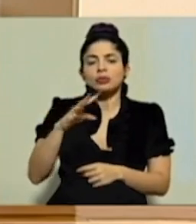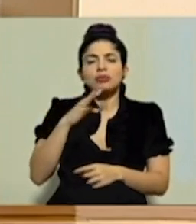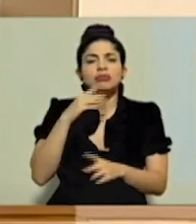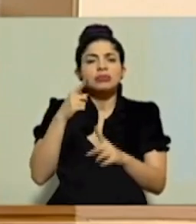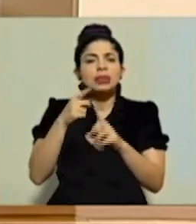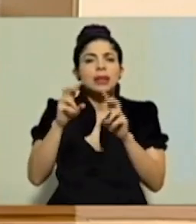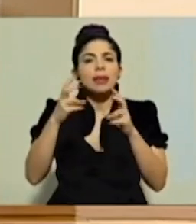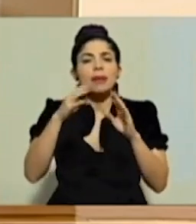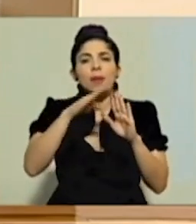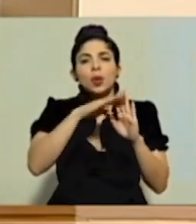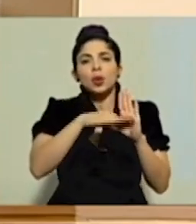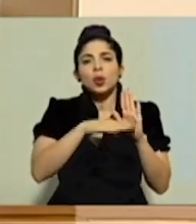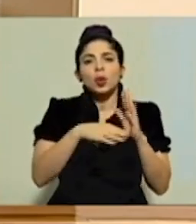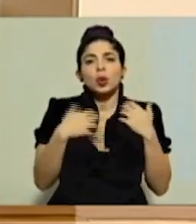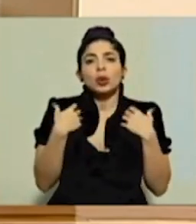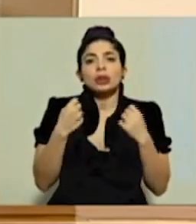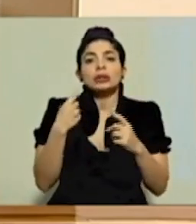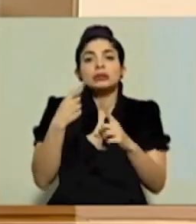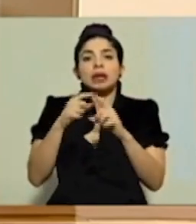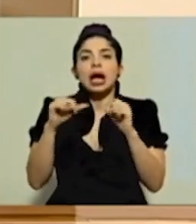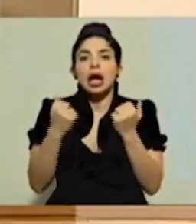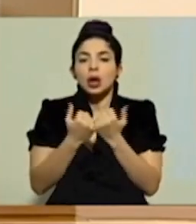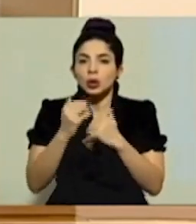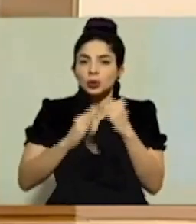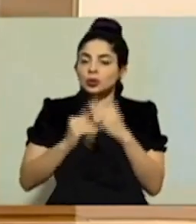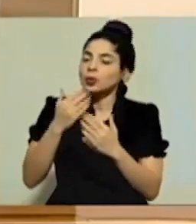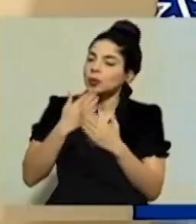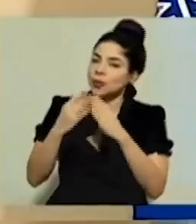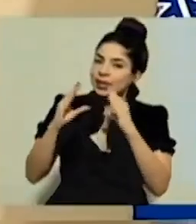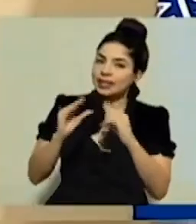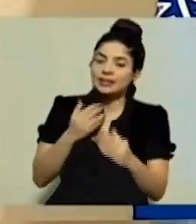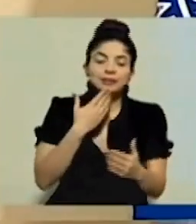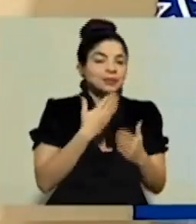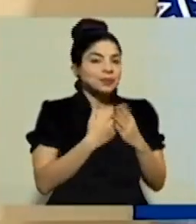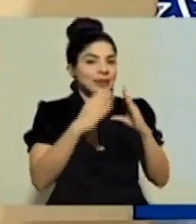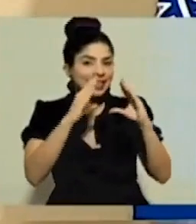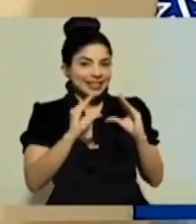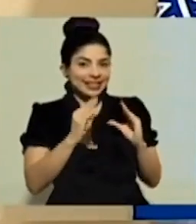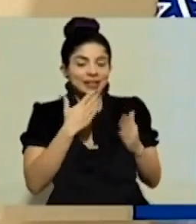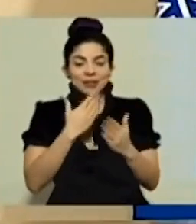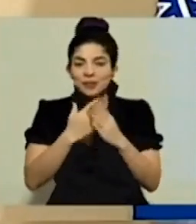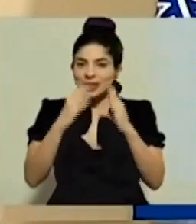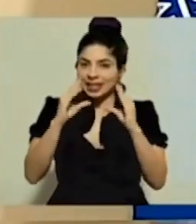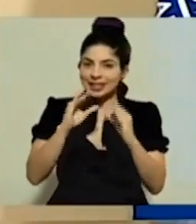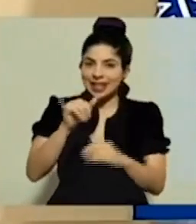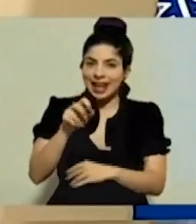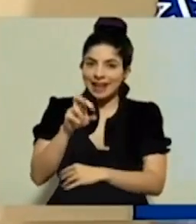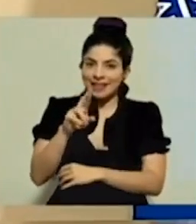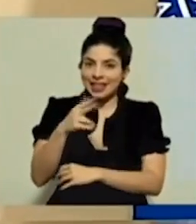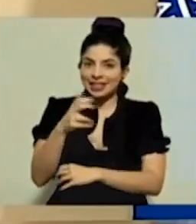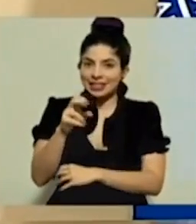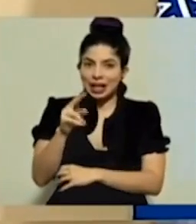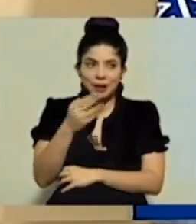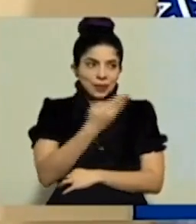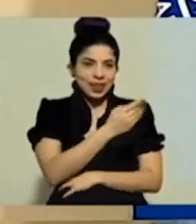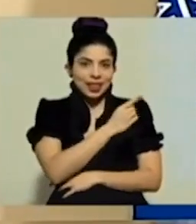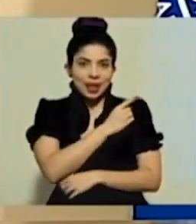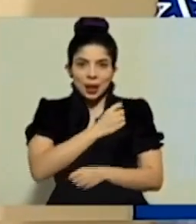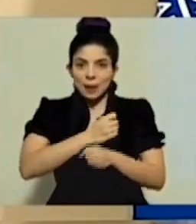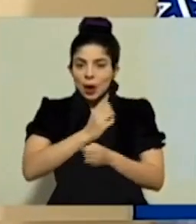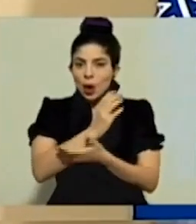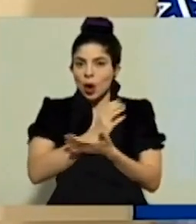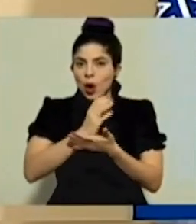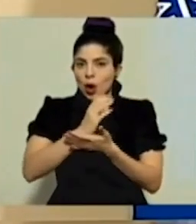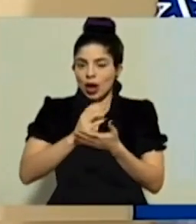tema sobre protocolos sanitarios en el sector construcción. Muy buenas tardes. Muy buenas tardes, muy buenas tardes a Javier Chacón, quien es director de operaciones